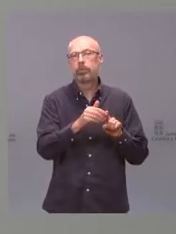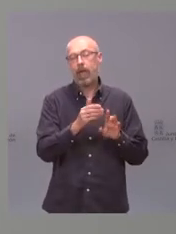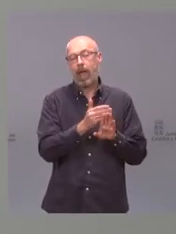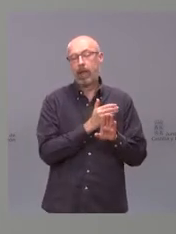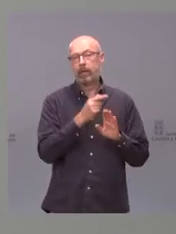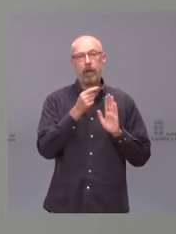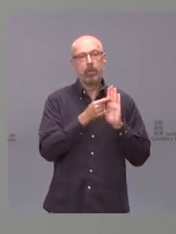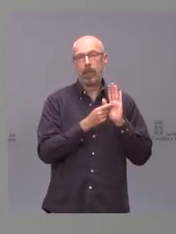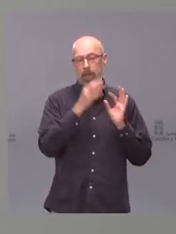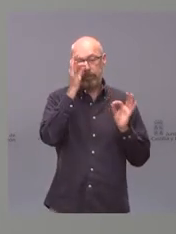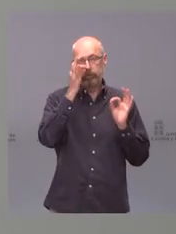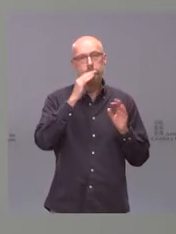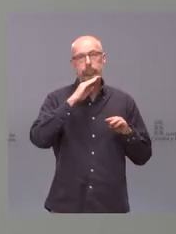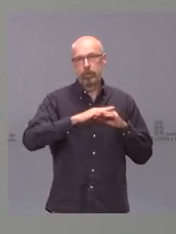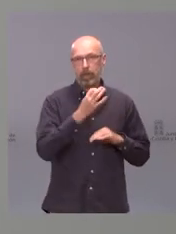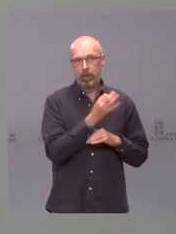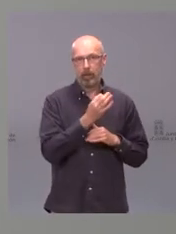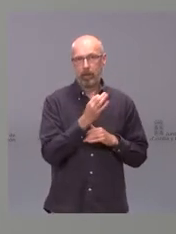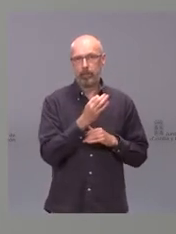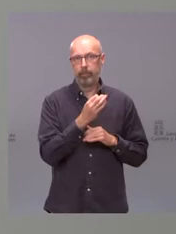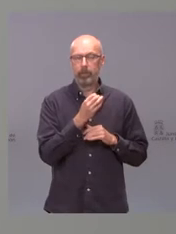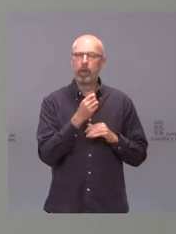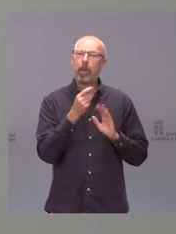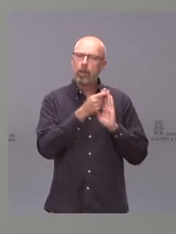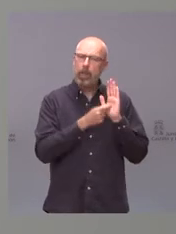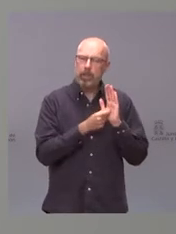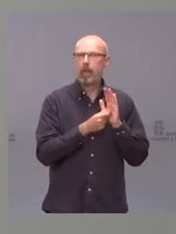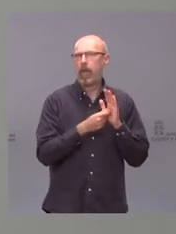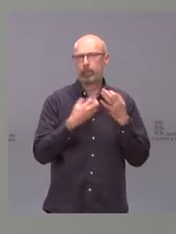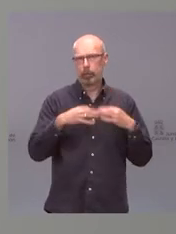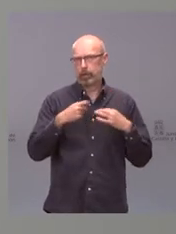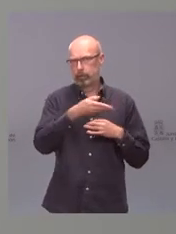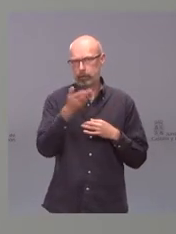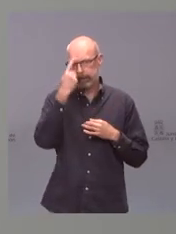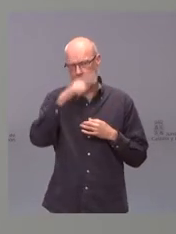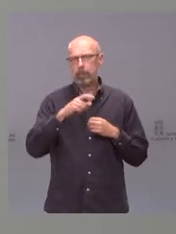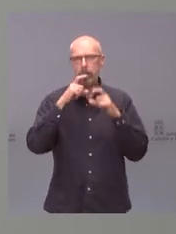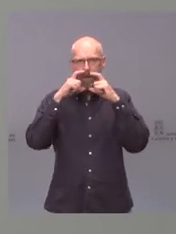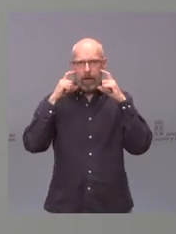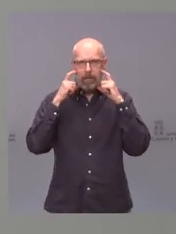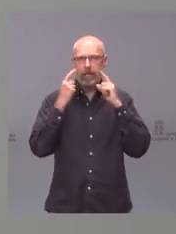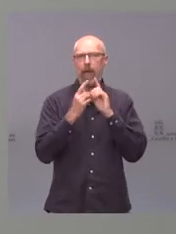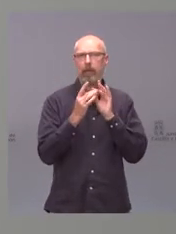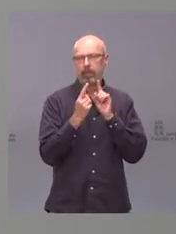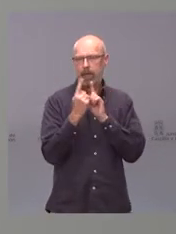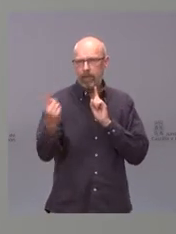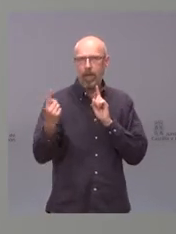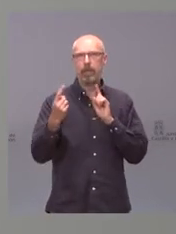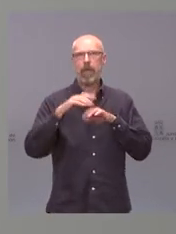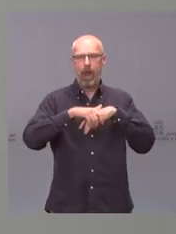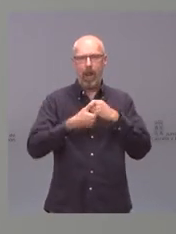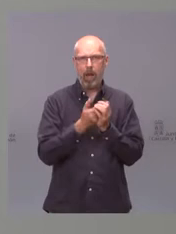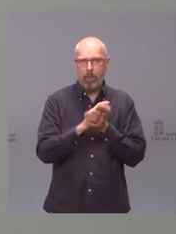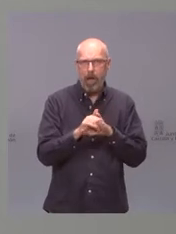Además de las medidas universales de prevención de la COVID como la mascarilla, la distancia social, el lavado de manos, la ventilación,